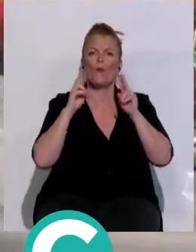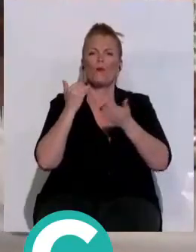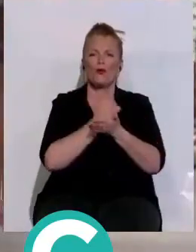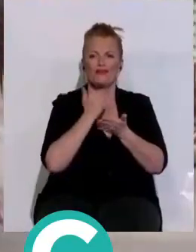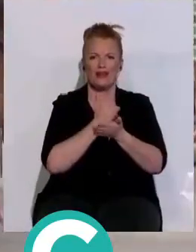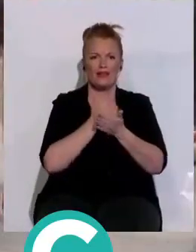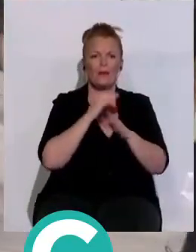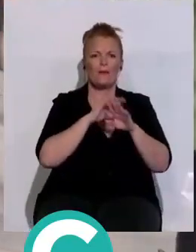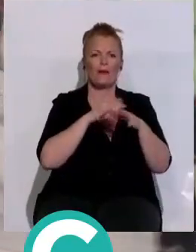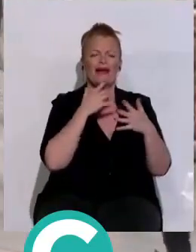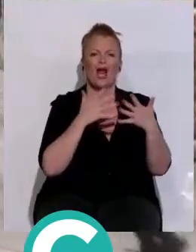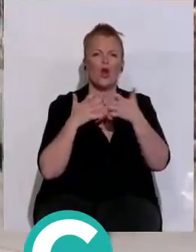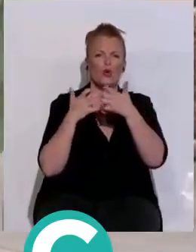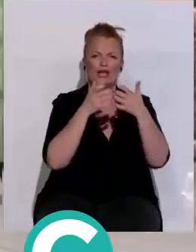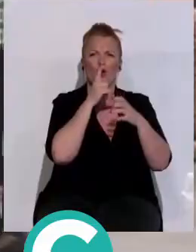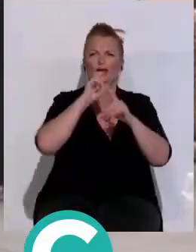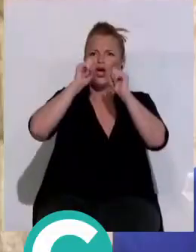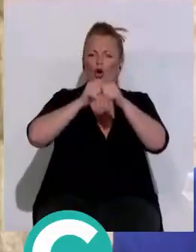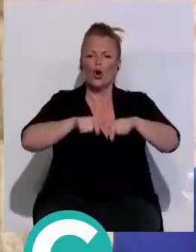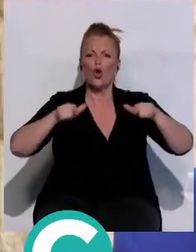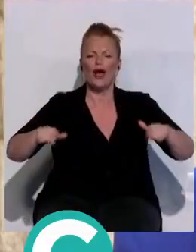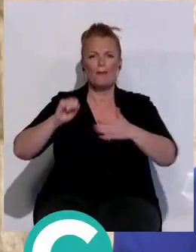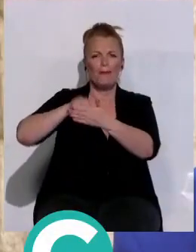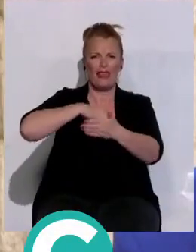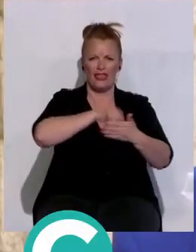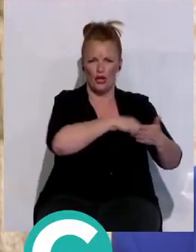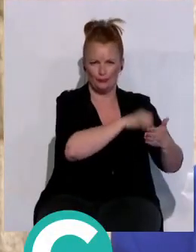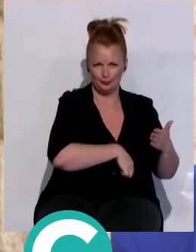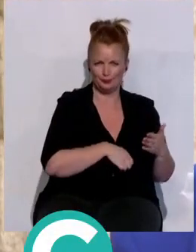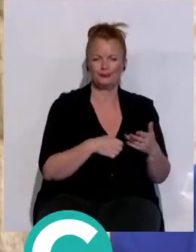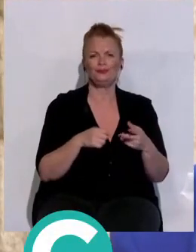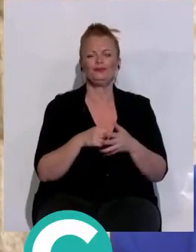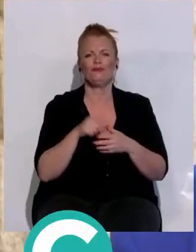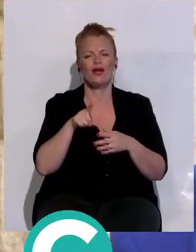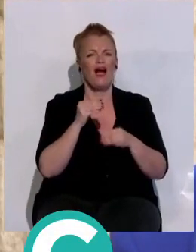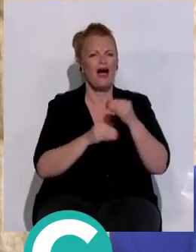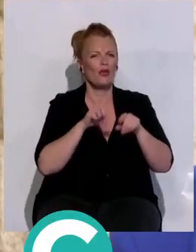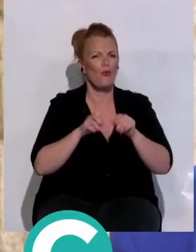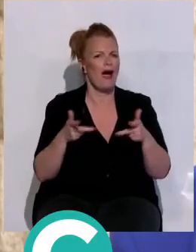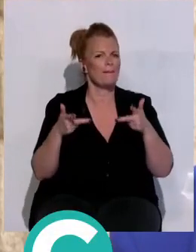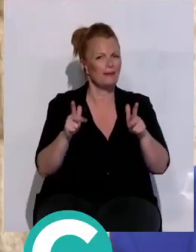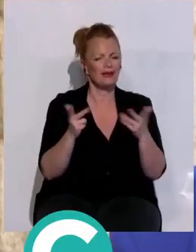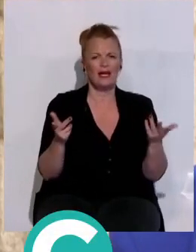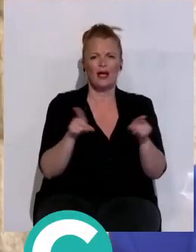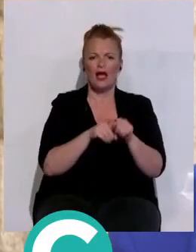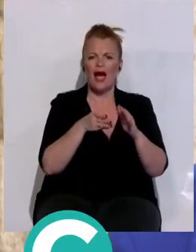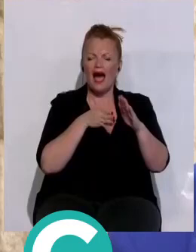contra los locales vacíos. Seguir con una peatonalización que permita el acceso